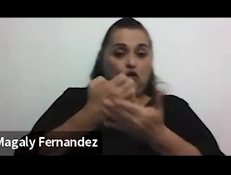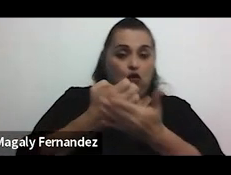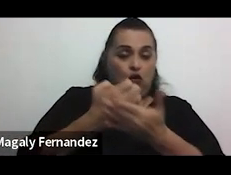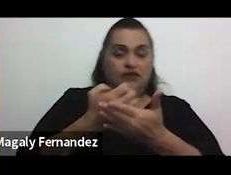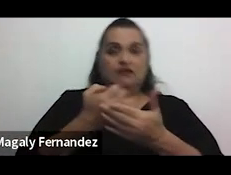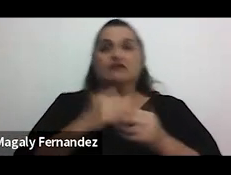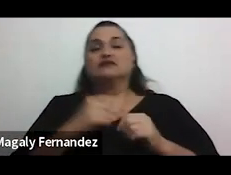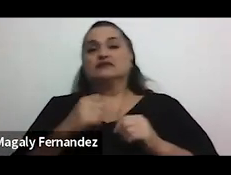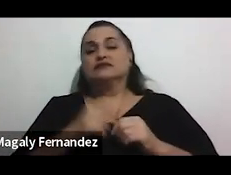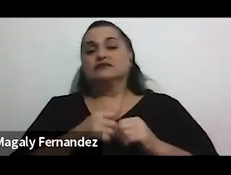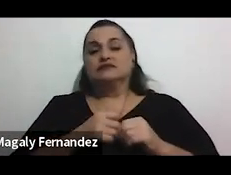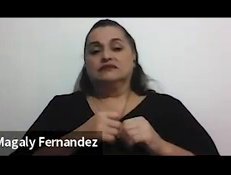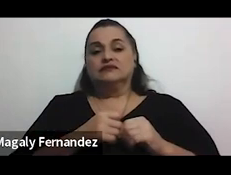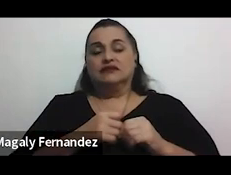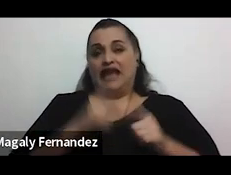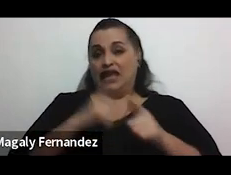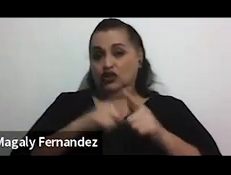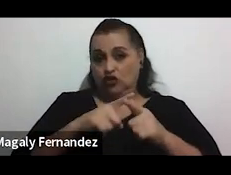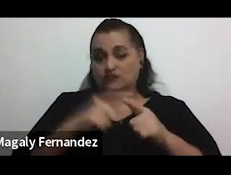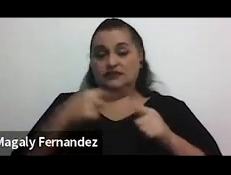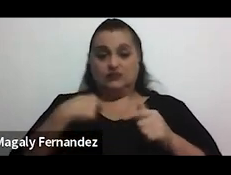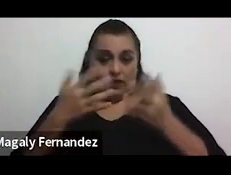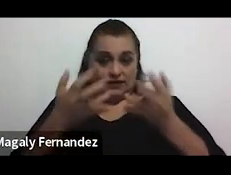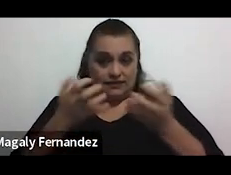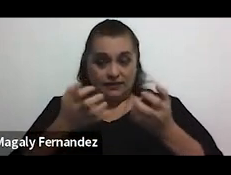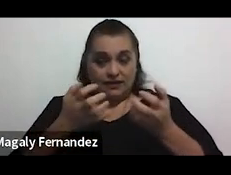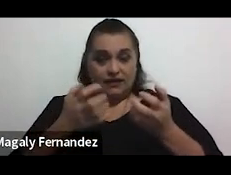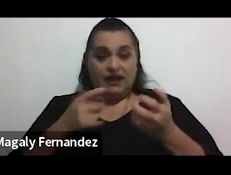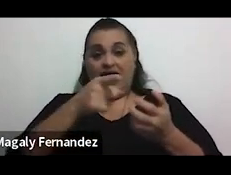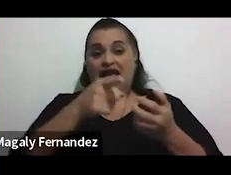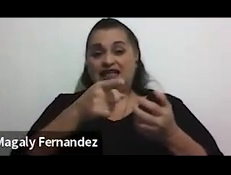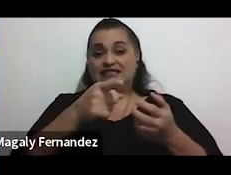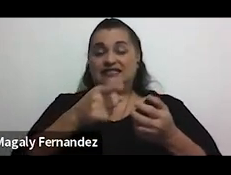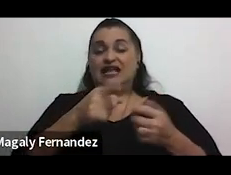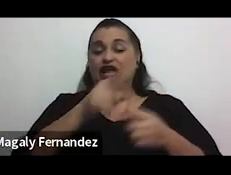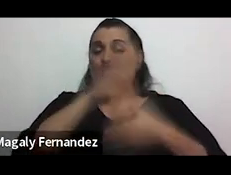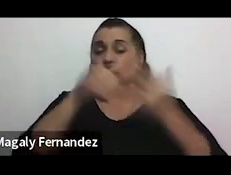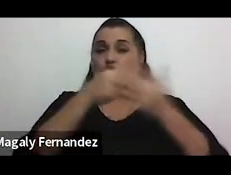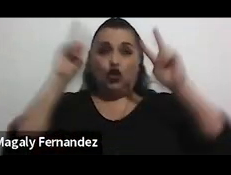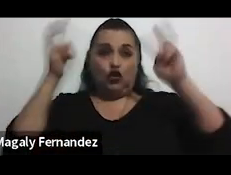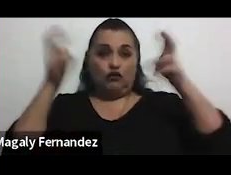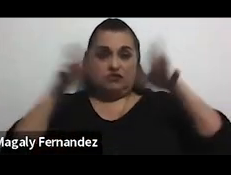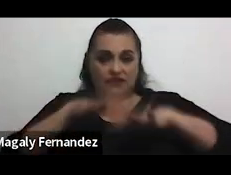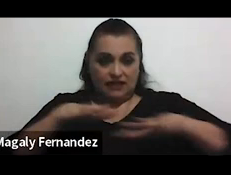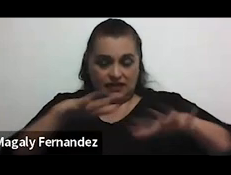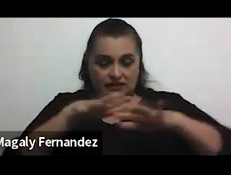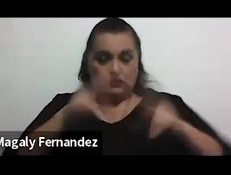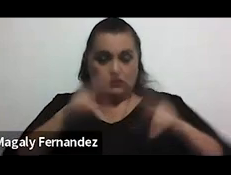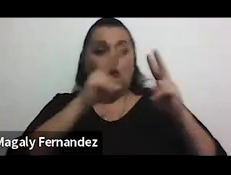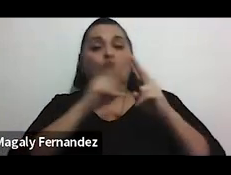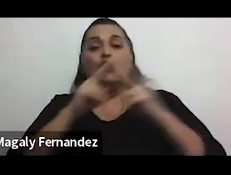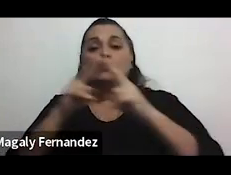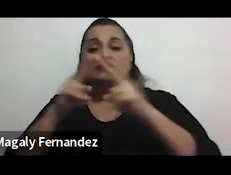Entonces, quisiera un poco partir de esta gran sombrilla, este gran contexto, pero también conocer sus